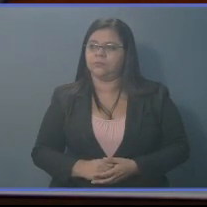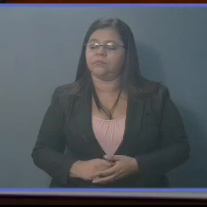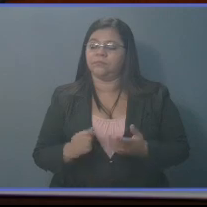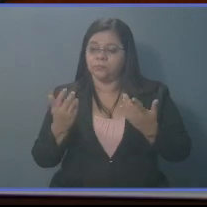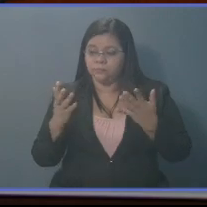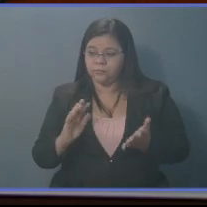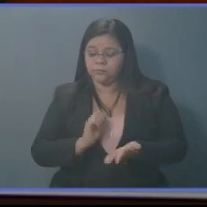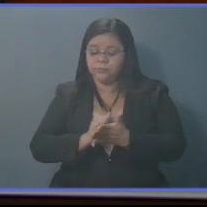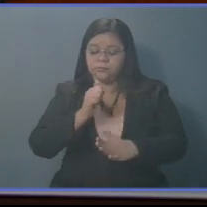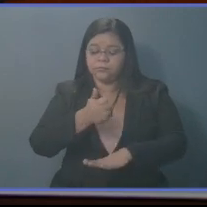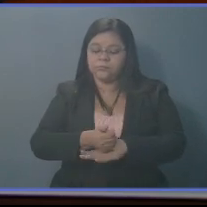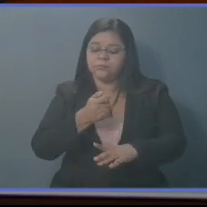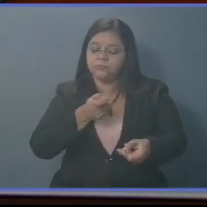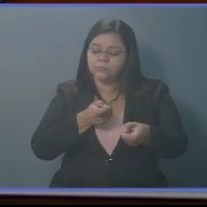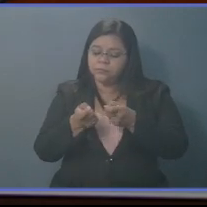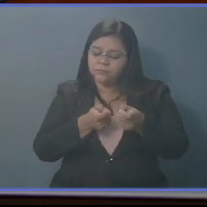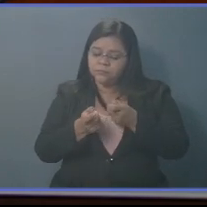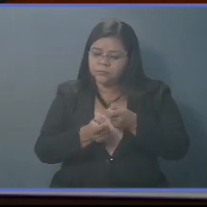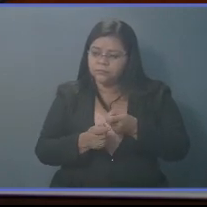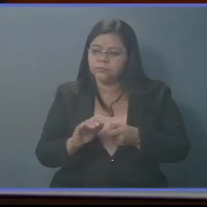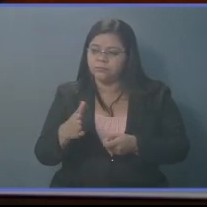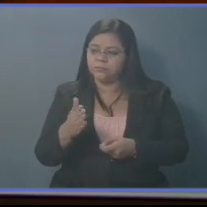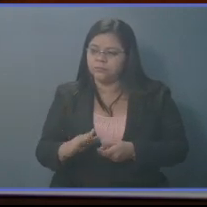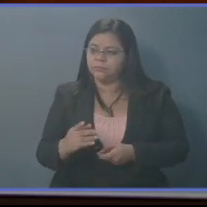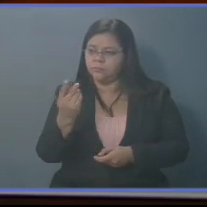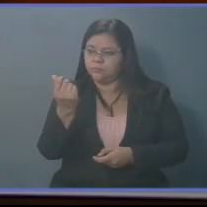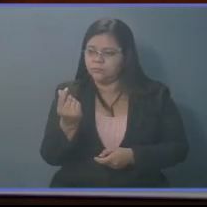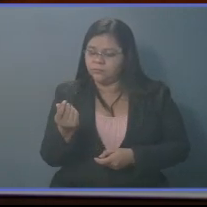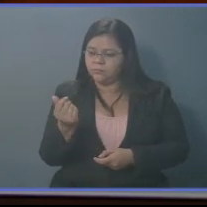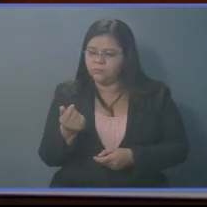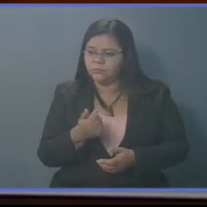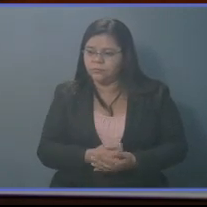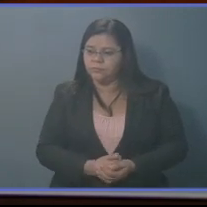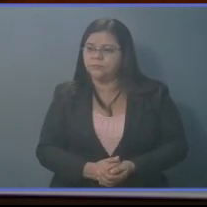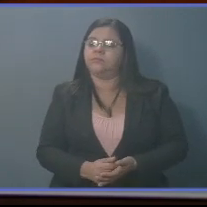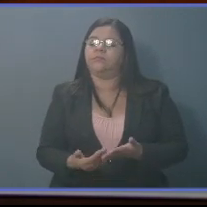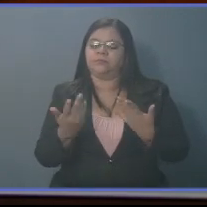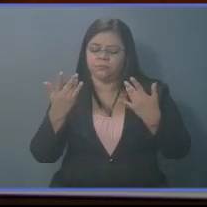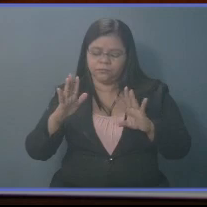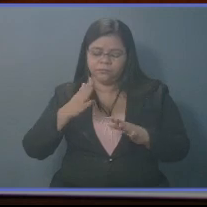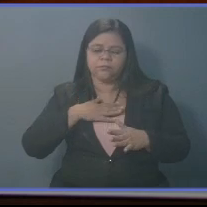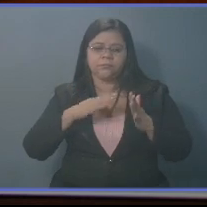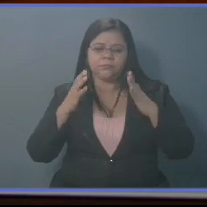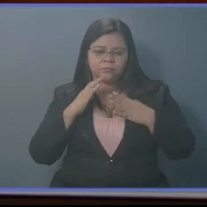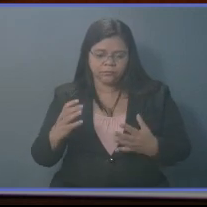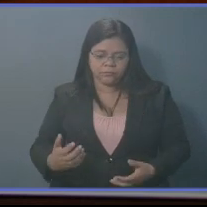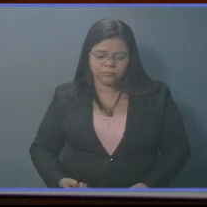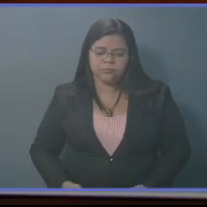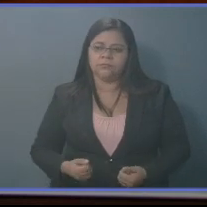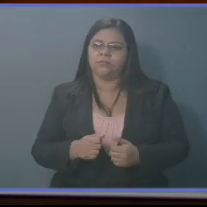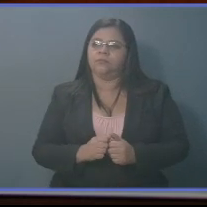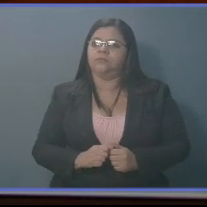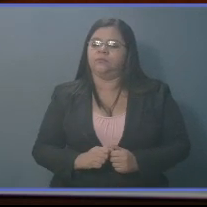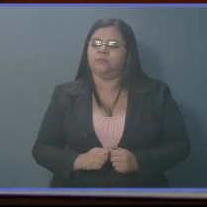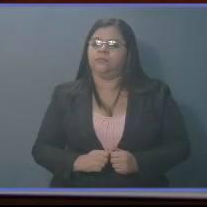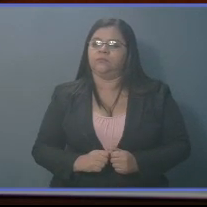Establece controles al uso del recurso financiero de que dispone el gobierno para la pandemia.